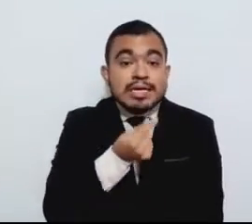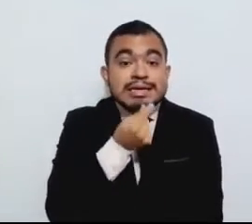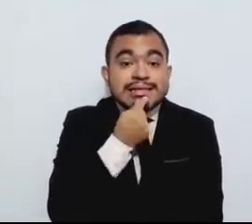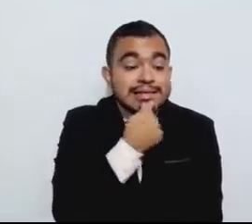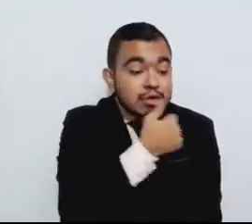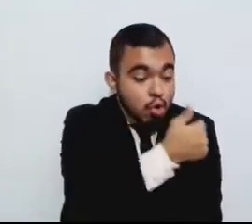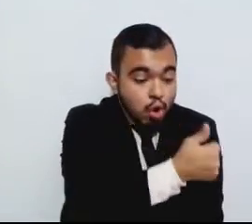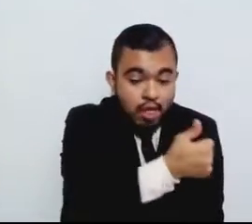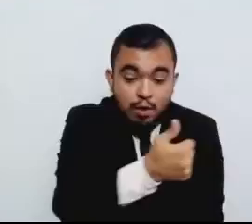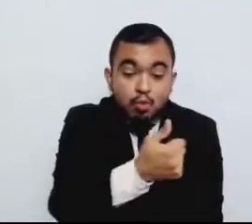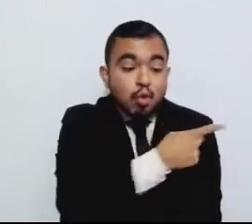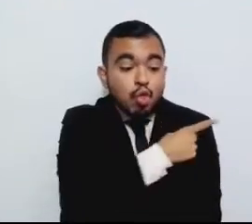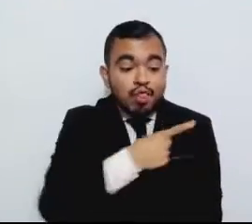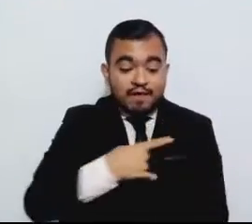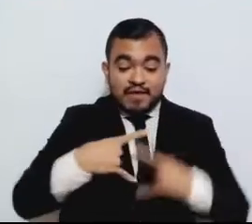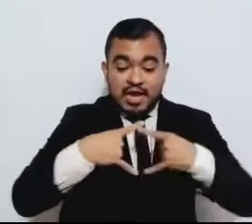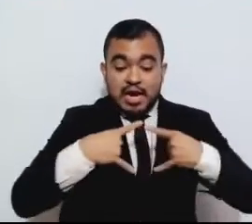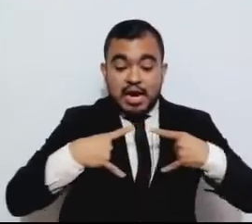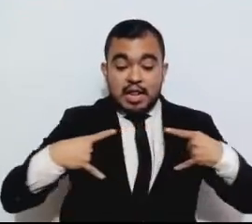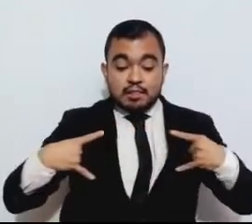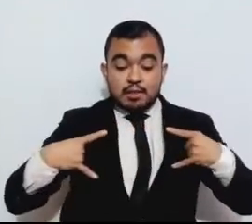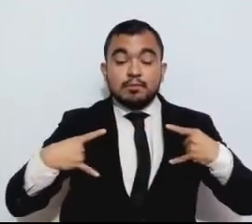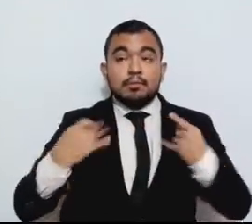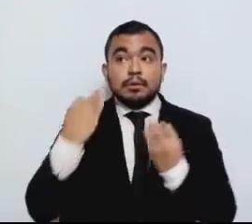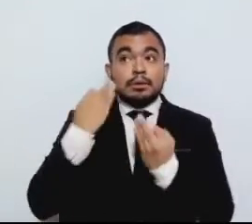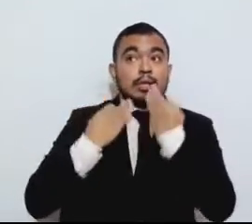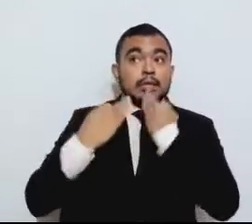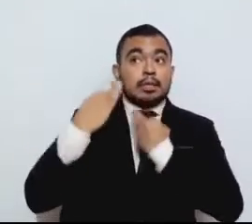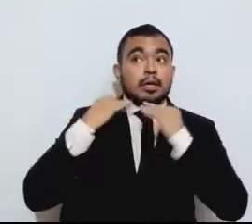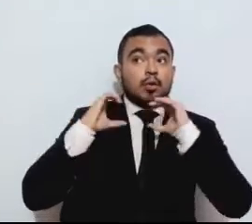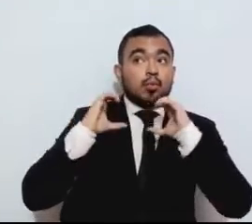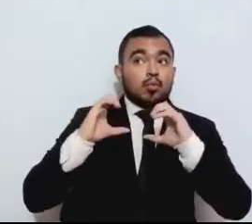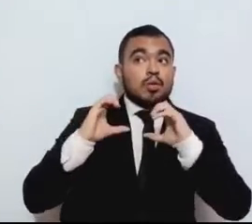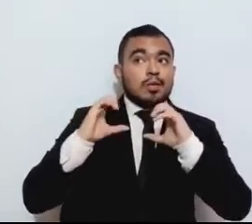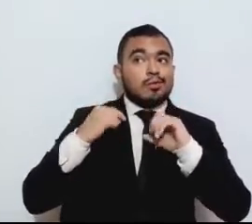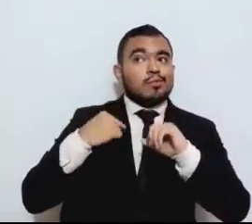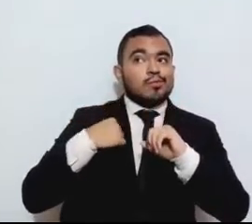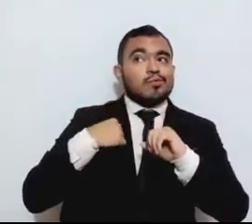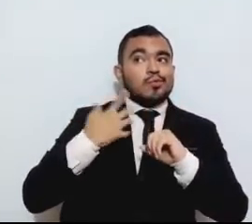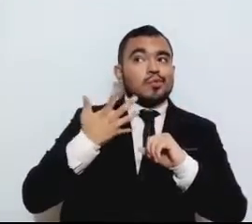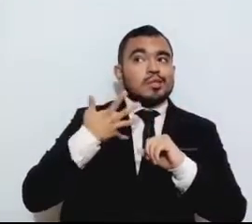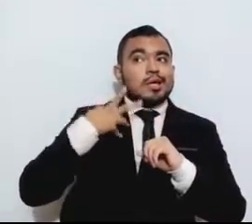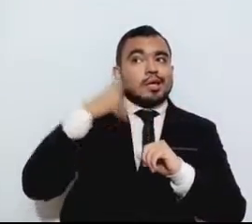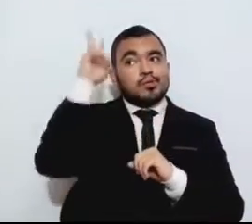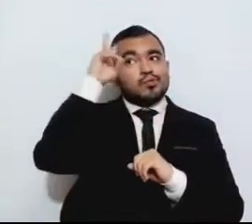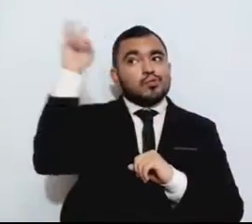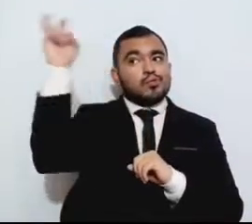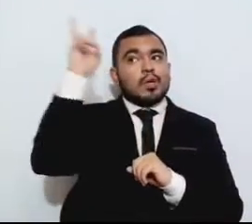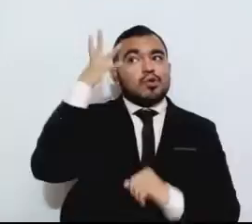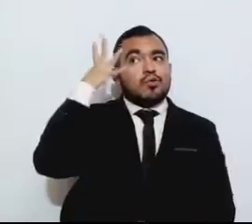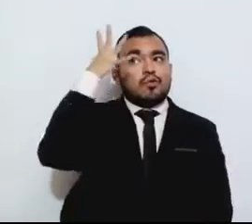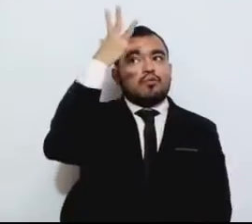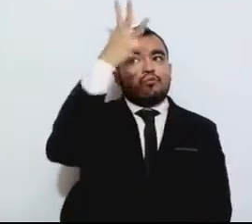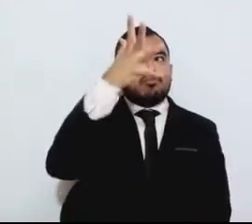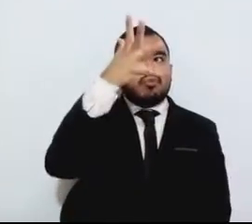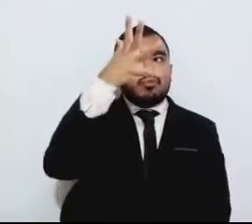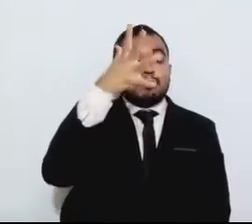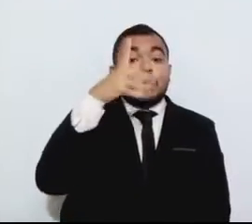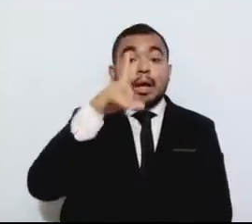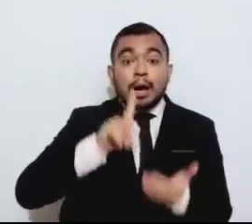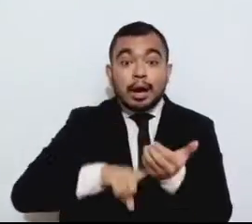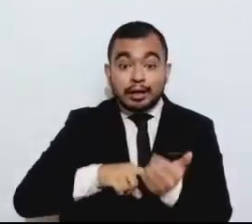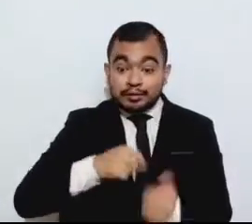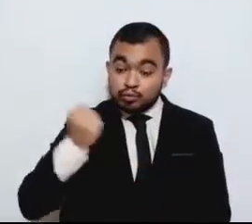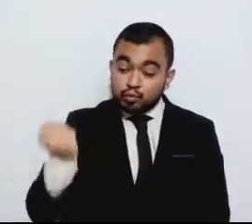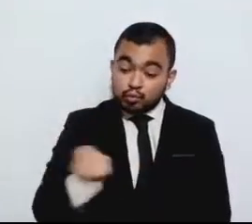dijera, tratar con cuidado contiene sueños. Quienes tenemos la fortuna y bendición de ser padres